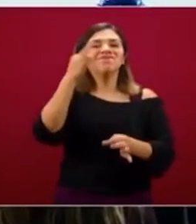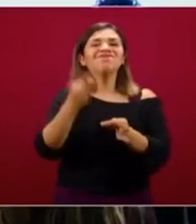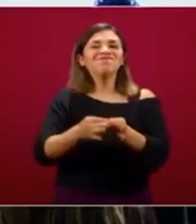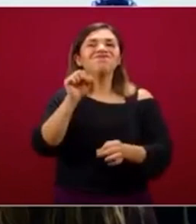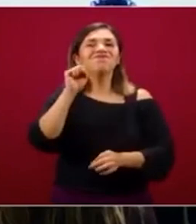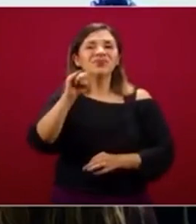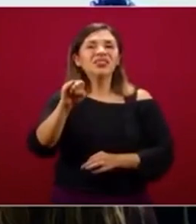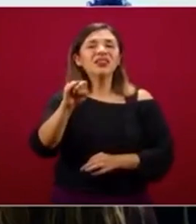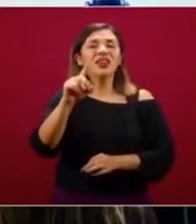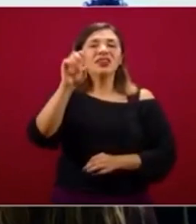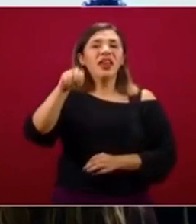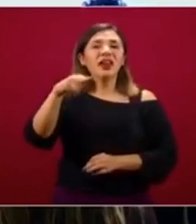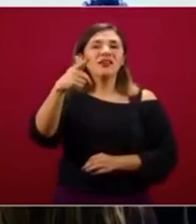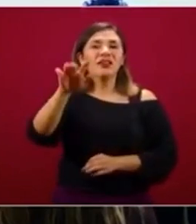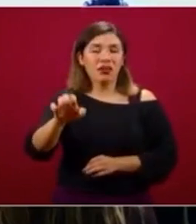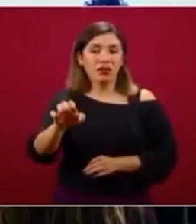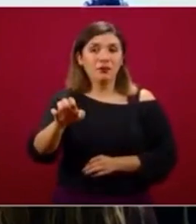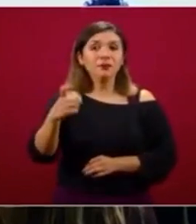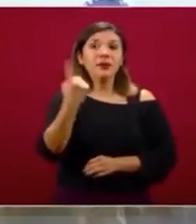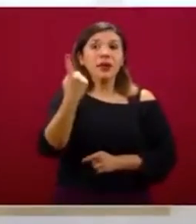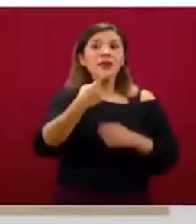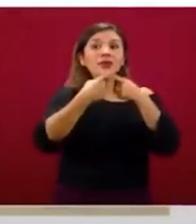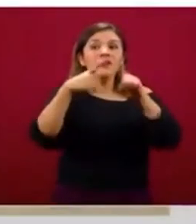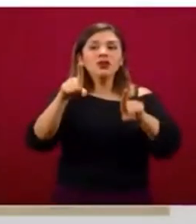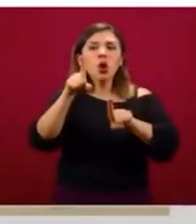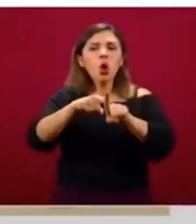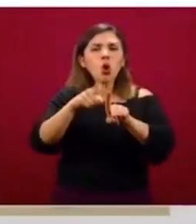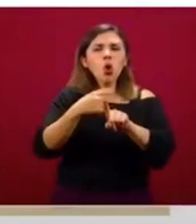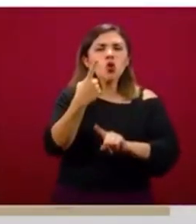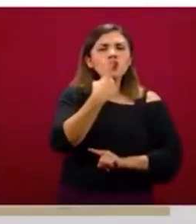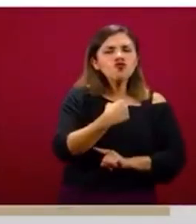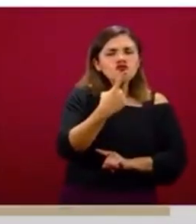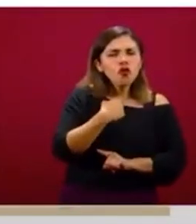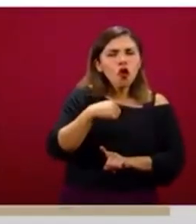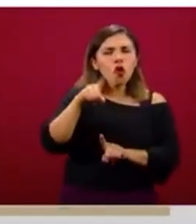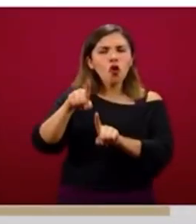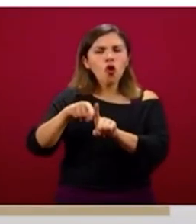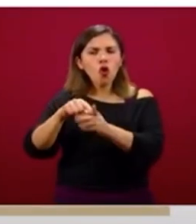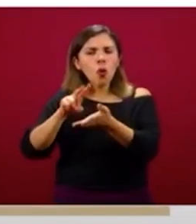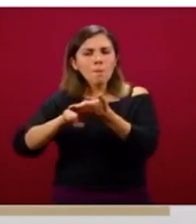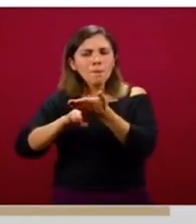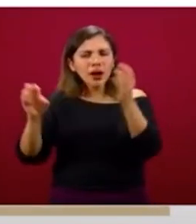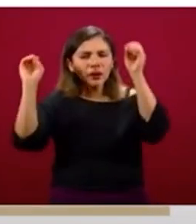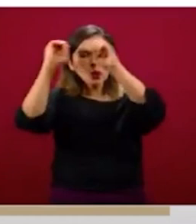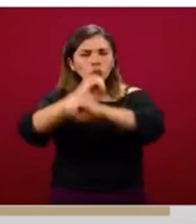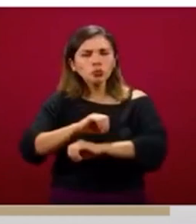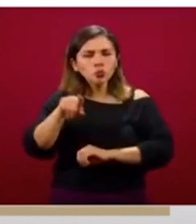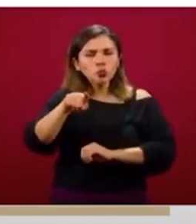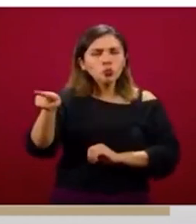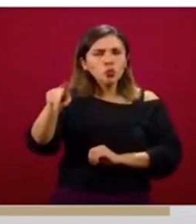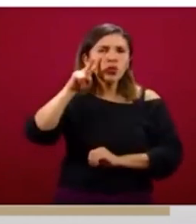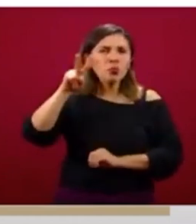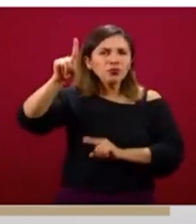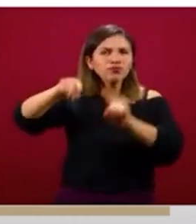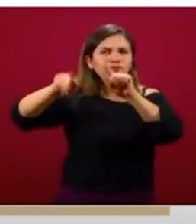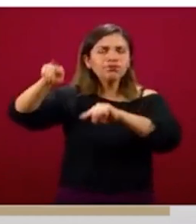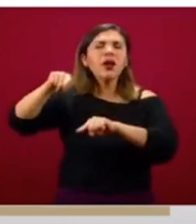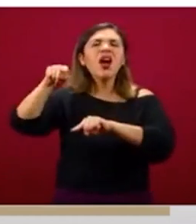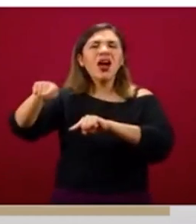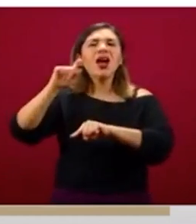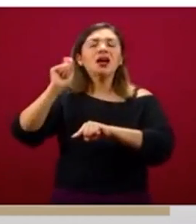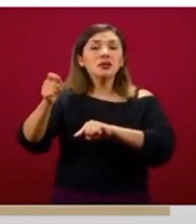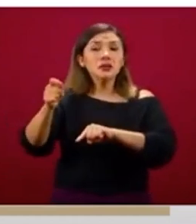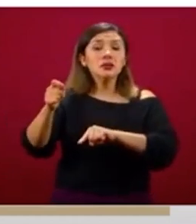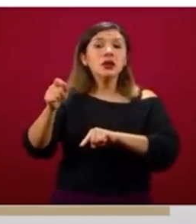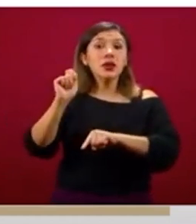de dengue y la diferencia entre el color rojo y el color verde oscuro tiene que ver con